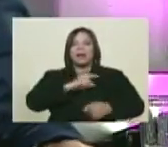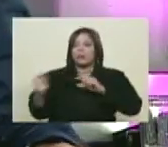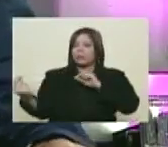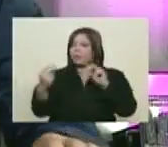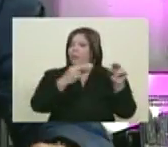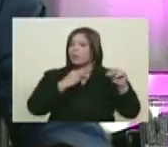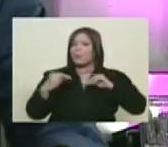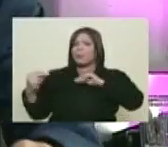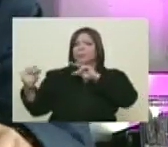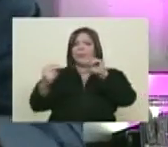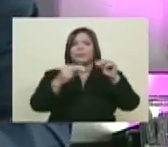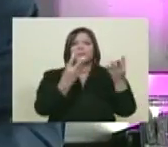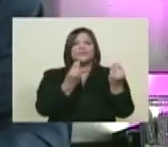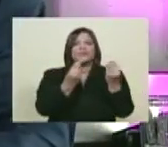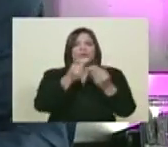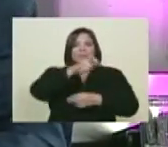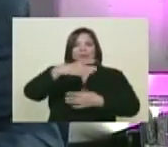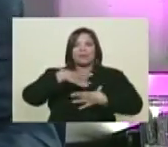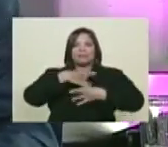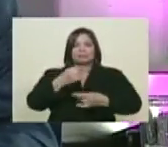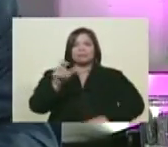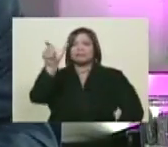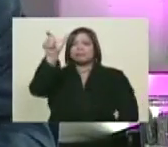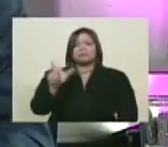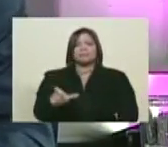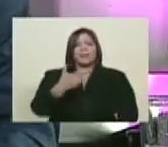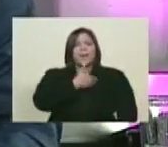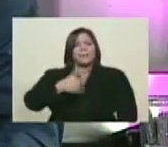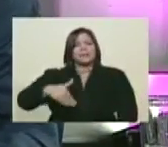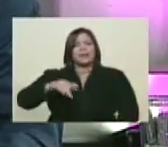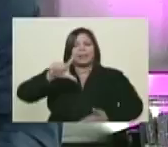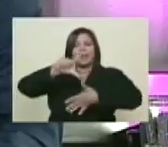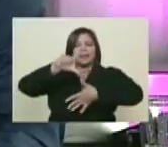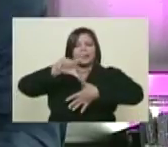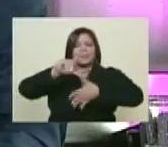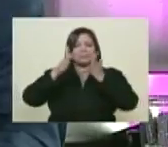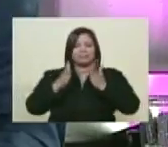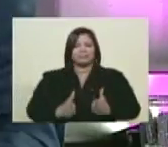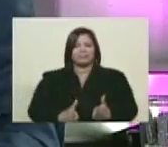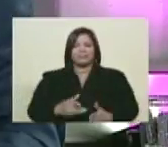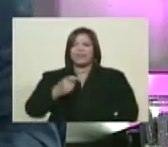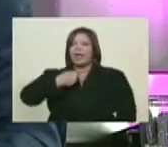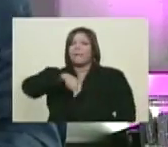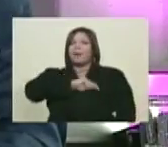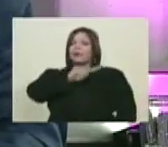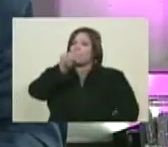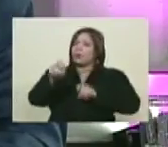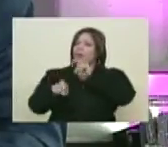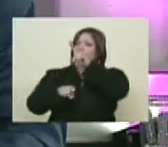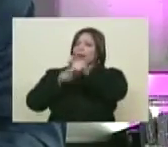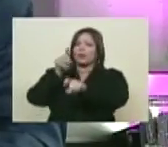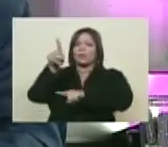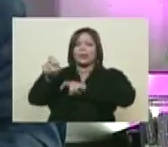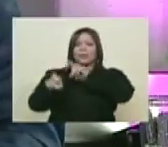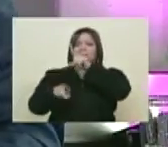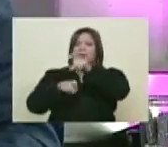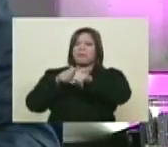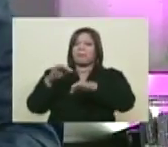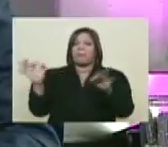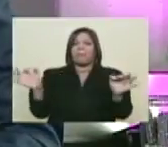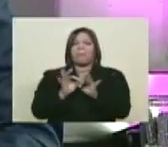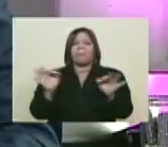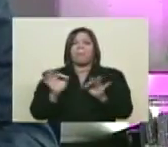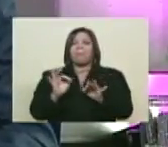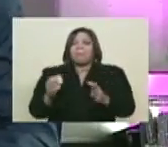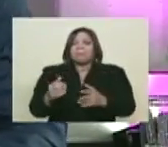tratándose de un presidente de un país latinoamericano, al que un periodista español le hace una pregunta sin ningún tipo de